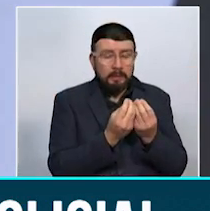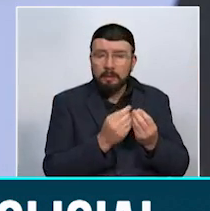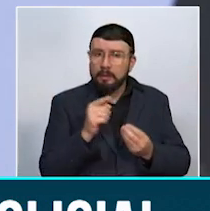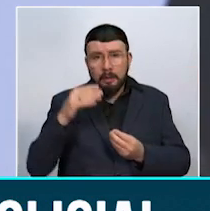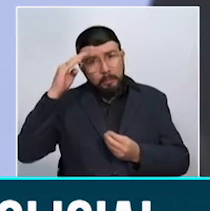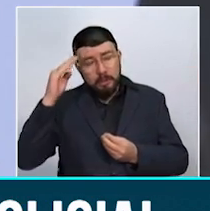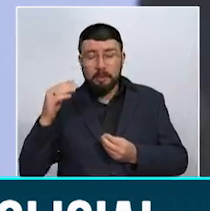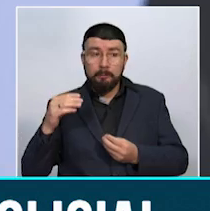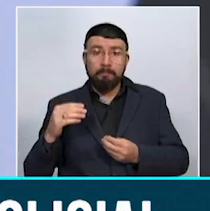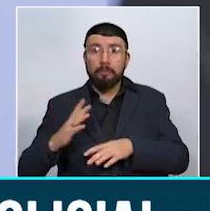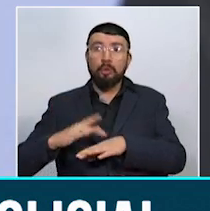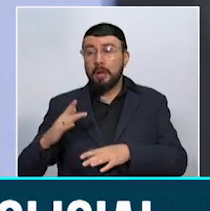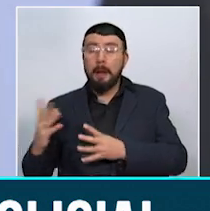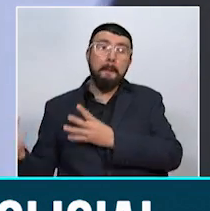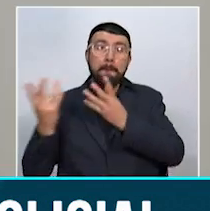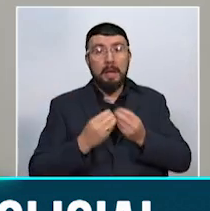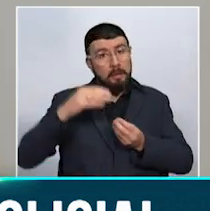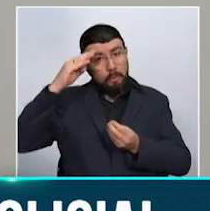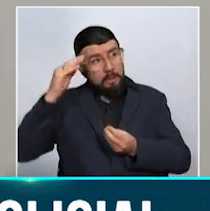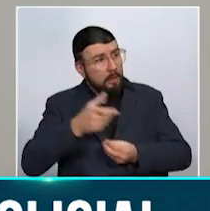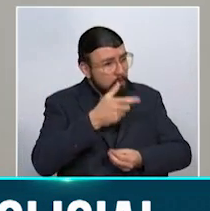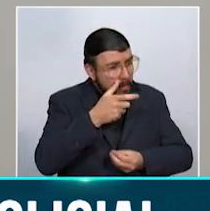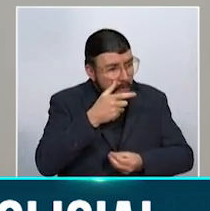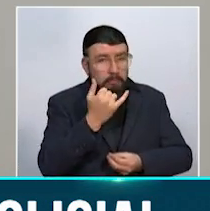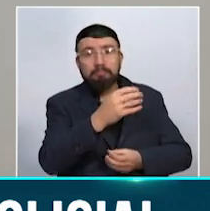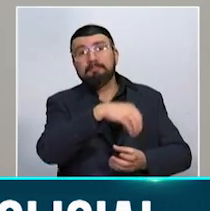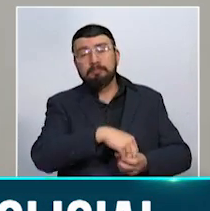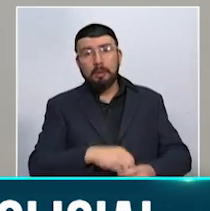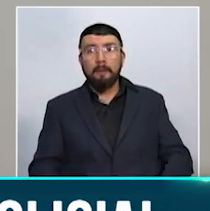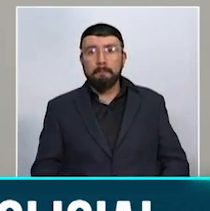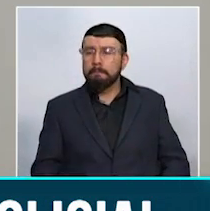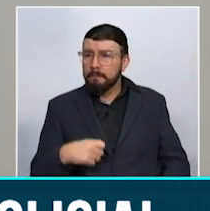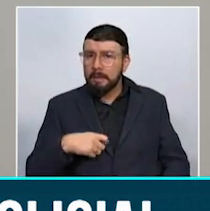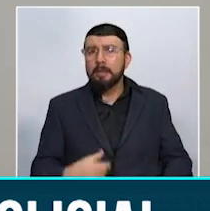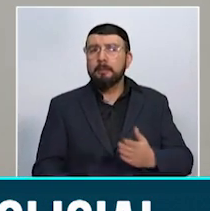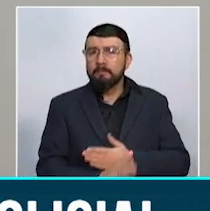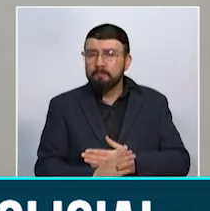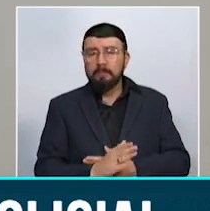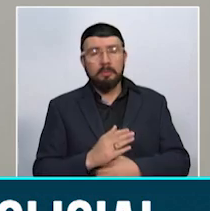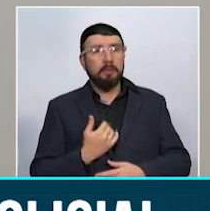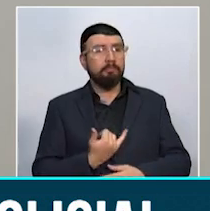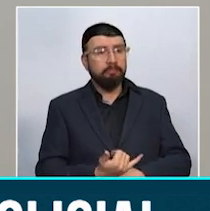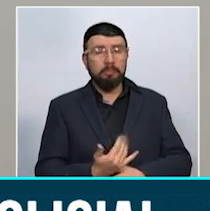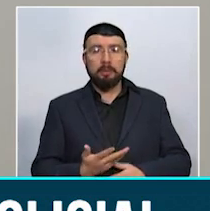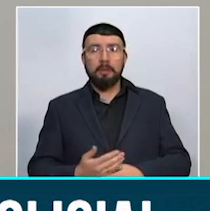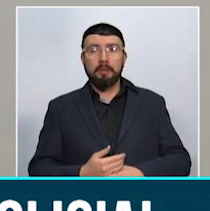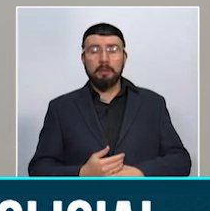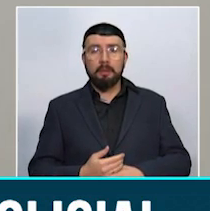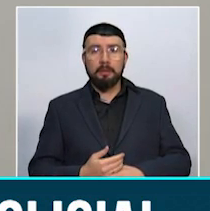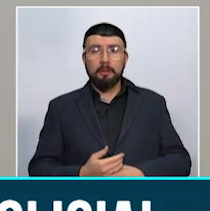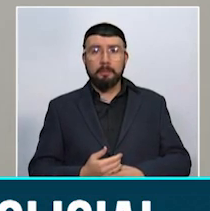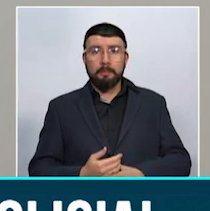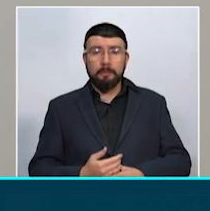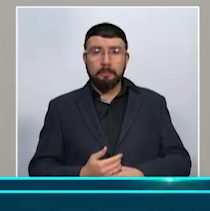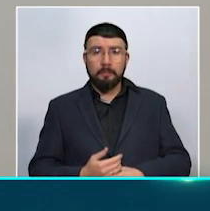que destinar más hombres para el cuidado de los internos. Pues seguimos enfrentados a que las infracciones por comisión de